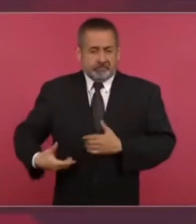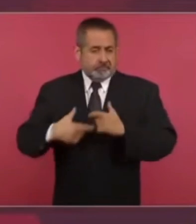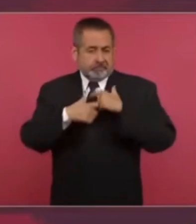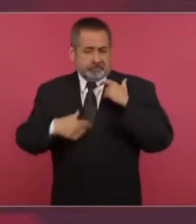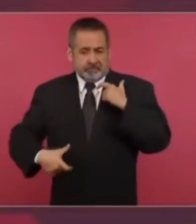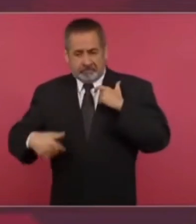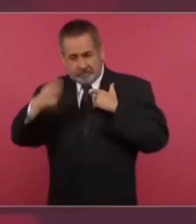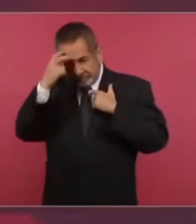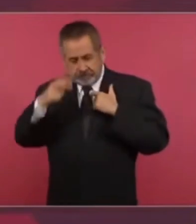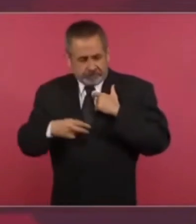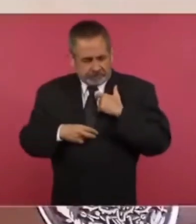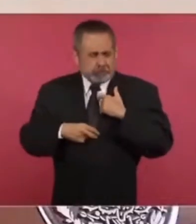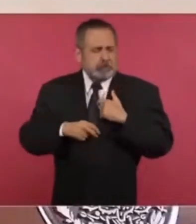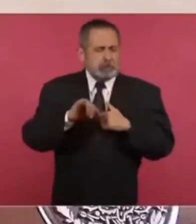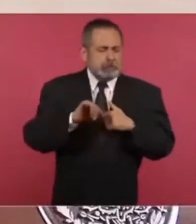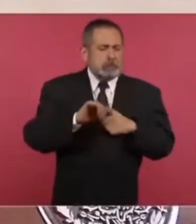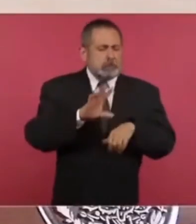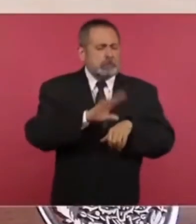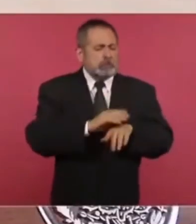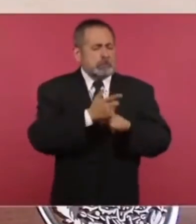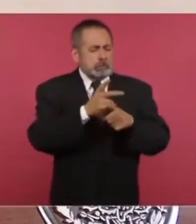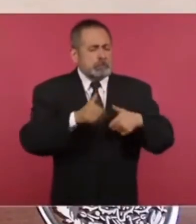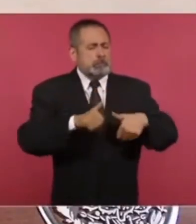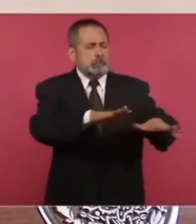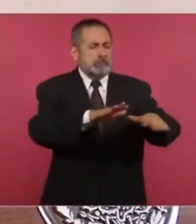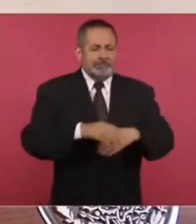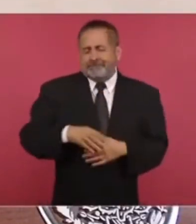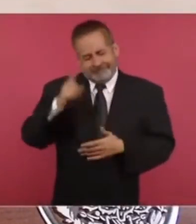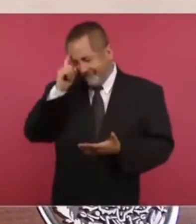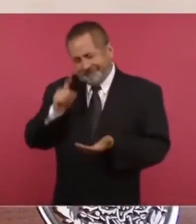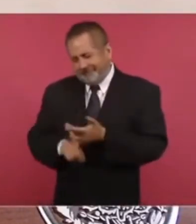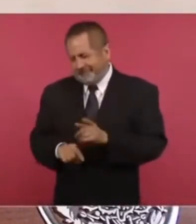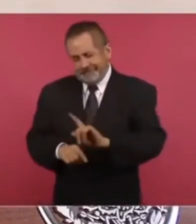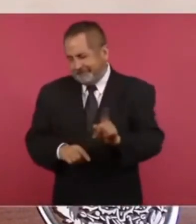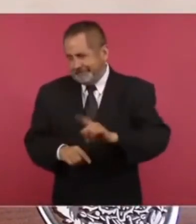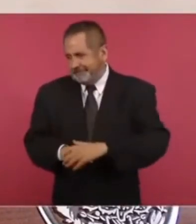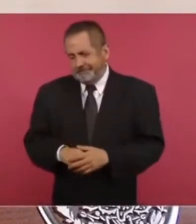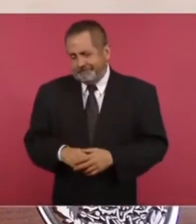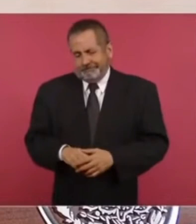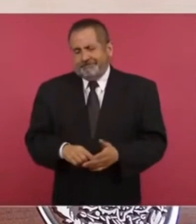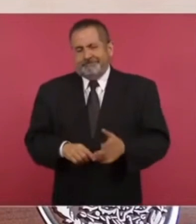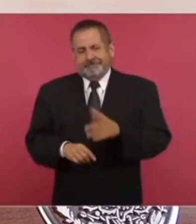vaya a permitirles que sigan explotando esto